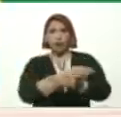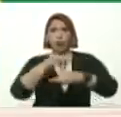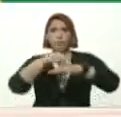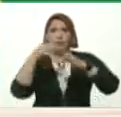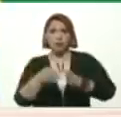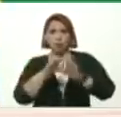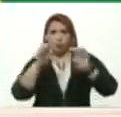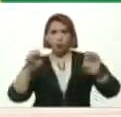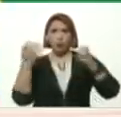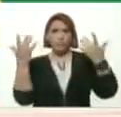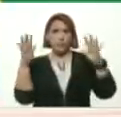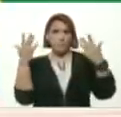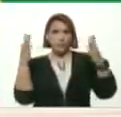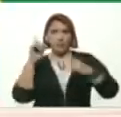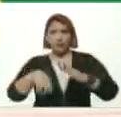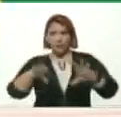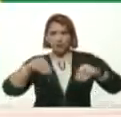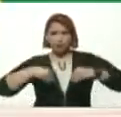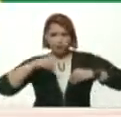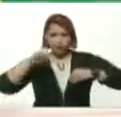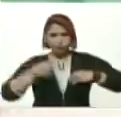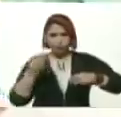Eduardo Piñate Y le tocó tomar